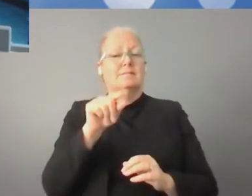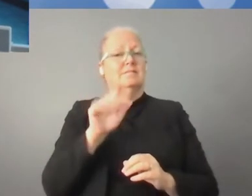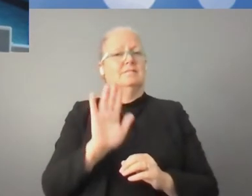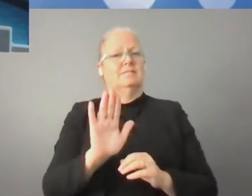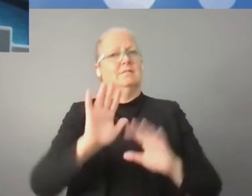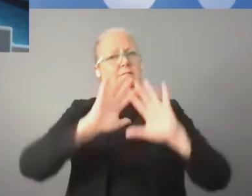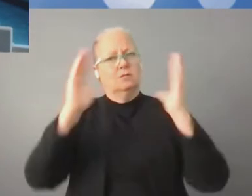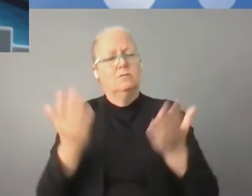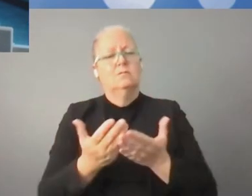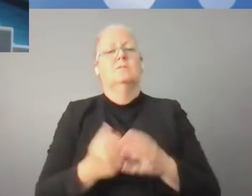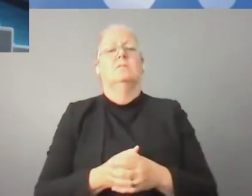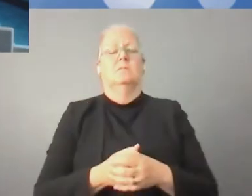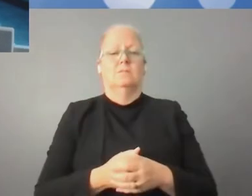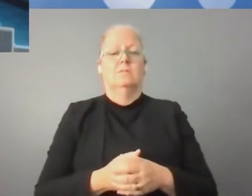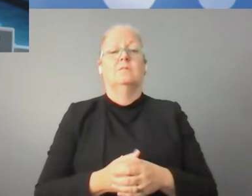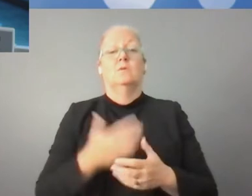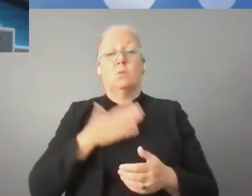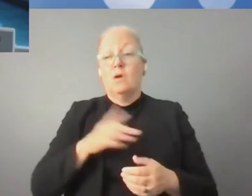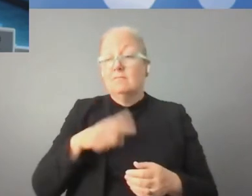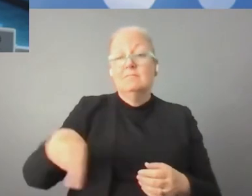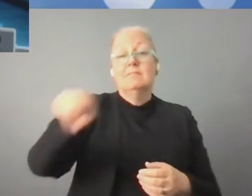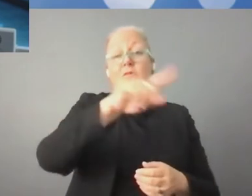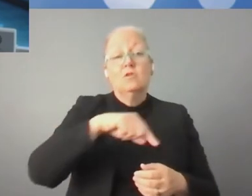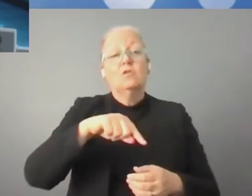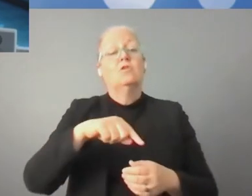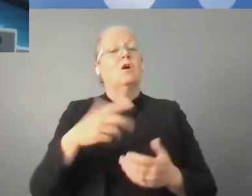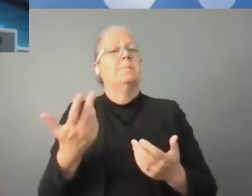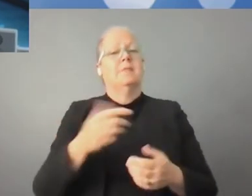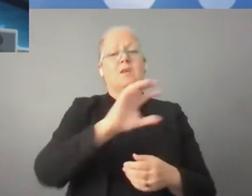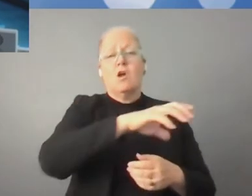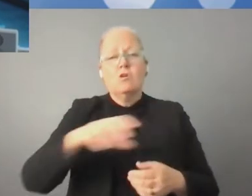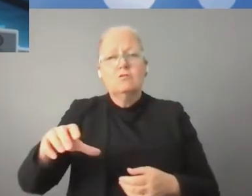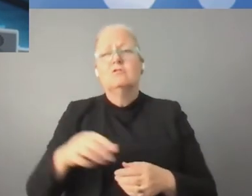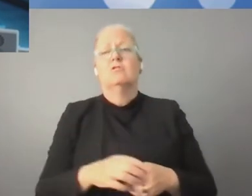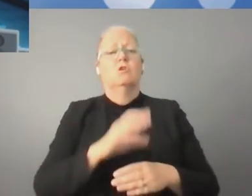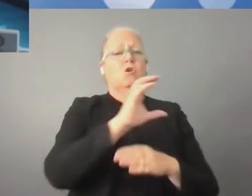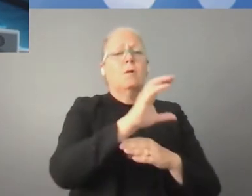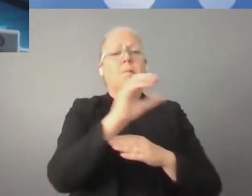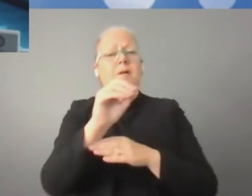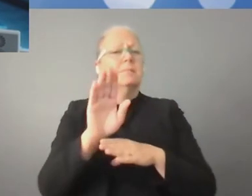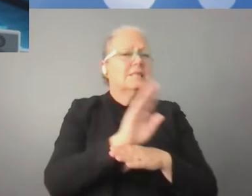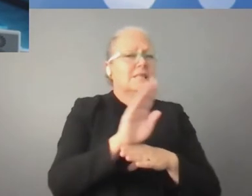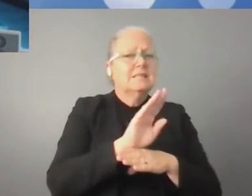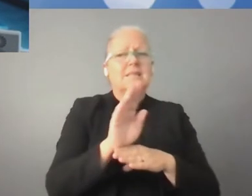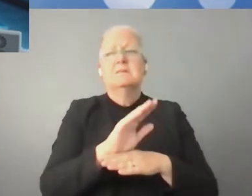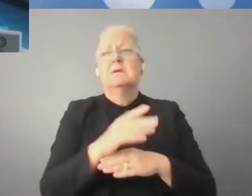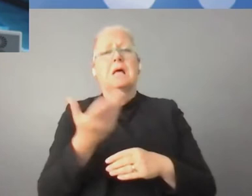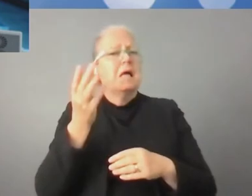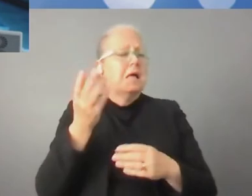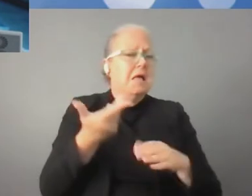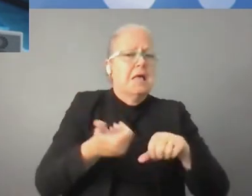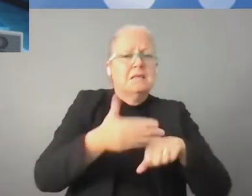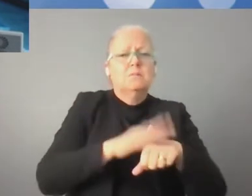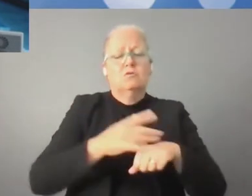cuanto a la creación de un convenio global digital. Rusia está abierta para la cooperación y el